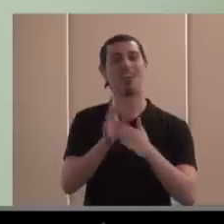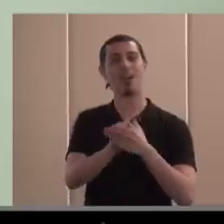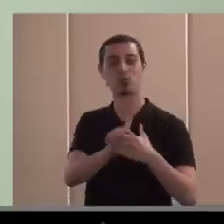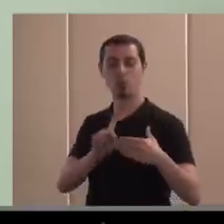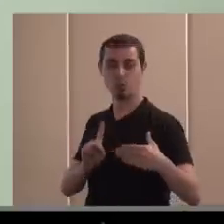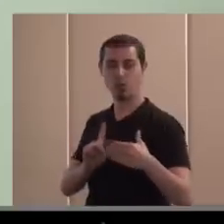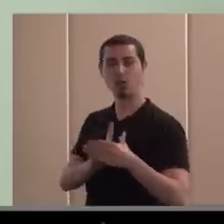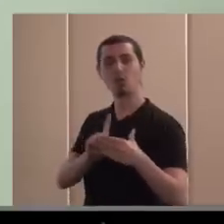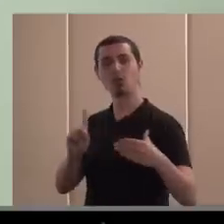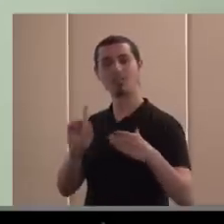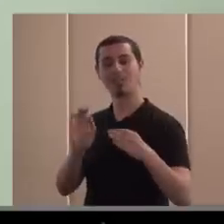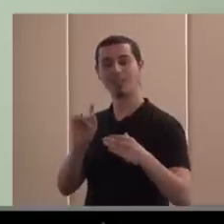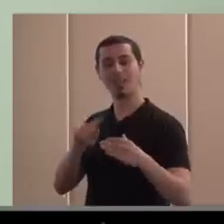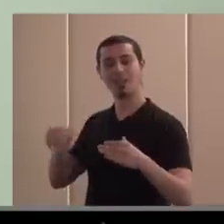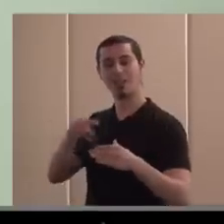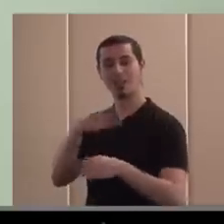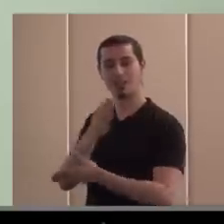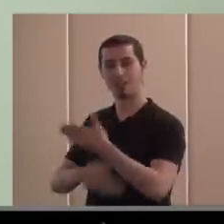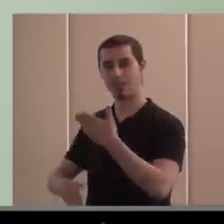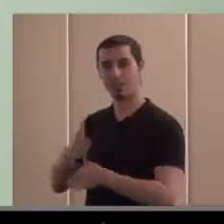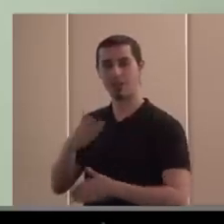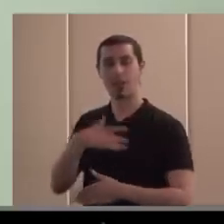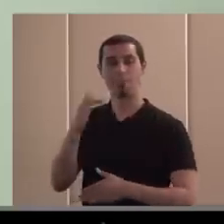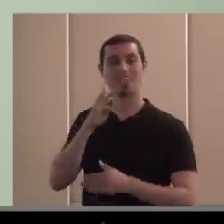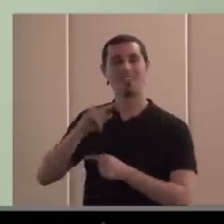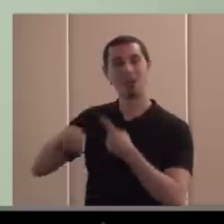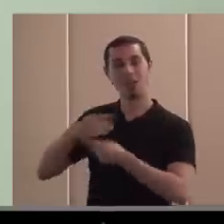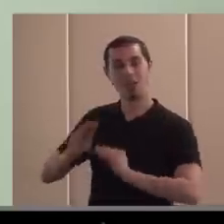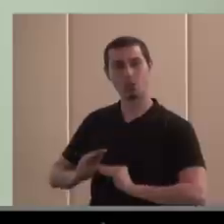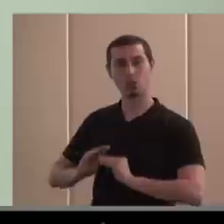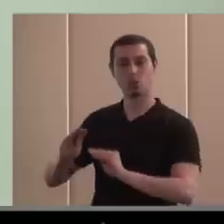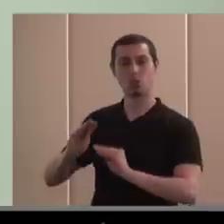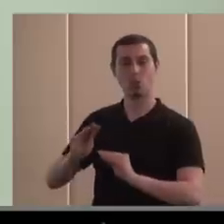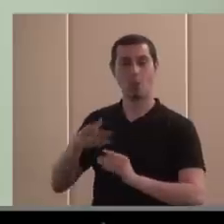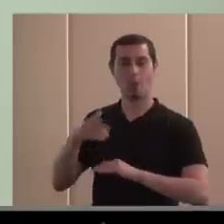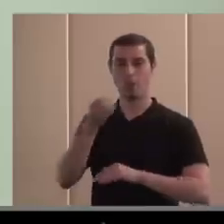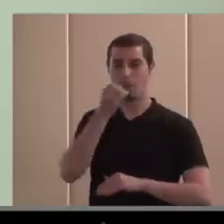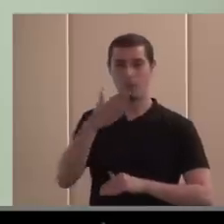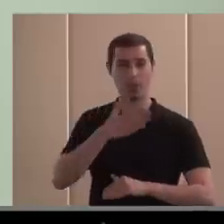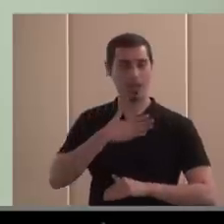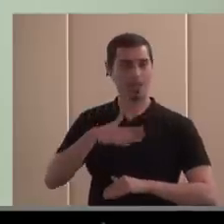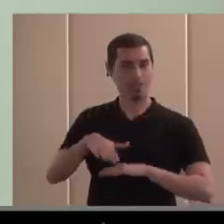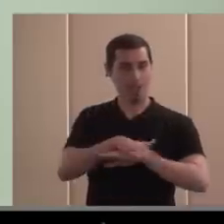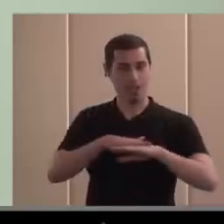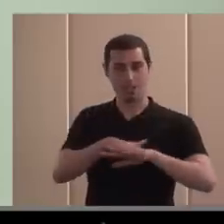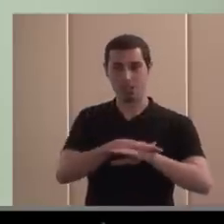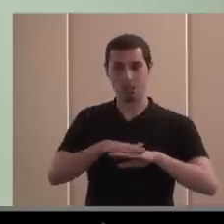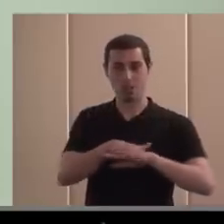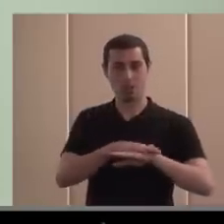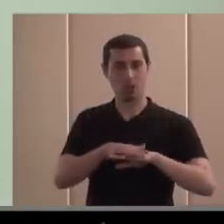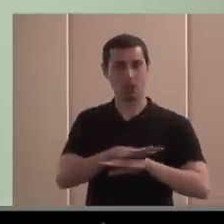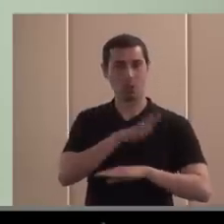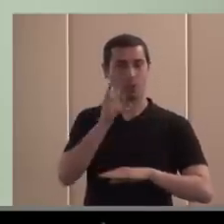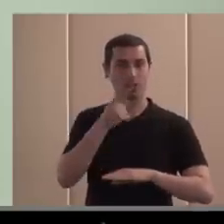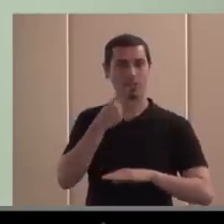exclusión de las personas con discapacidad y sus familias, de los bienes básicos, de los bienes que tienen un